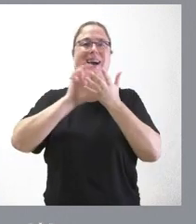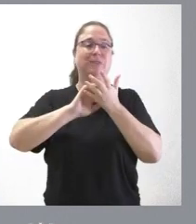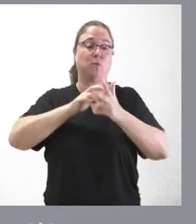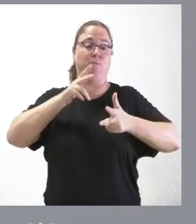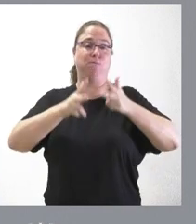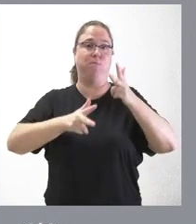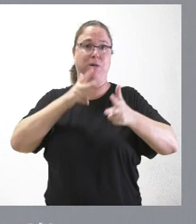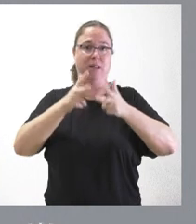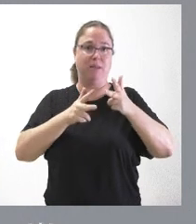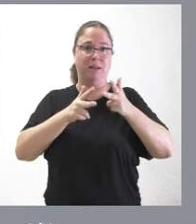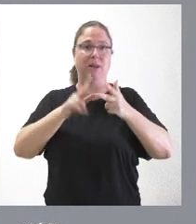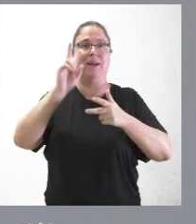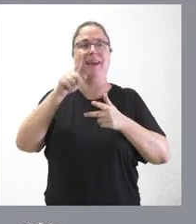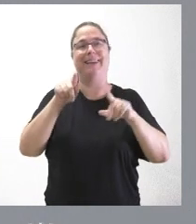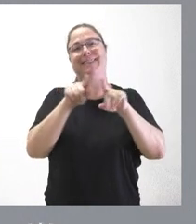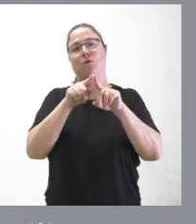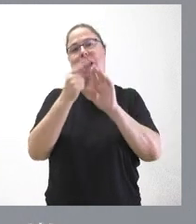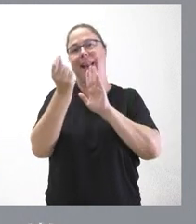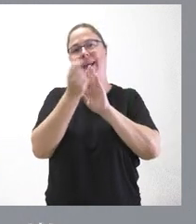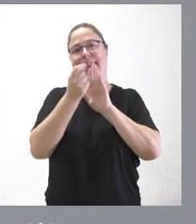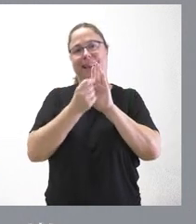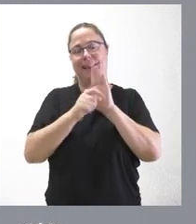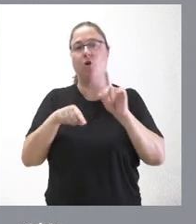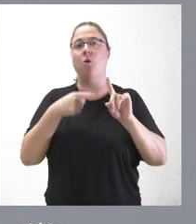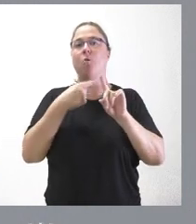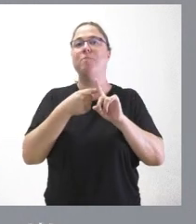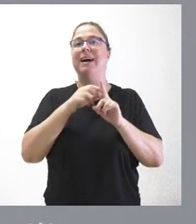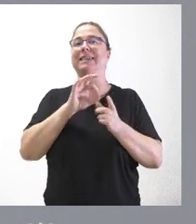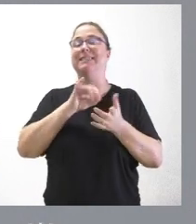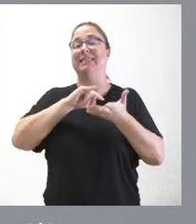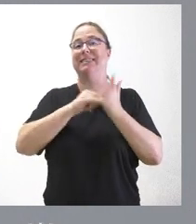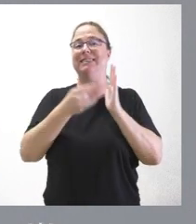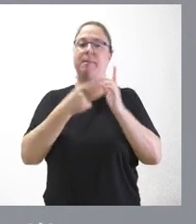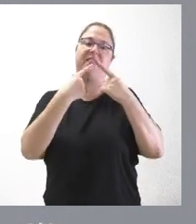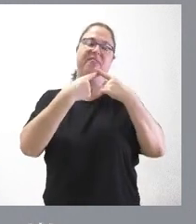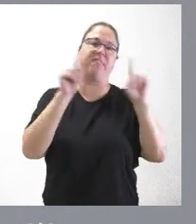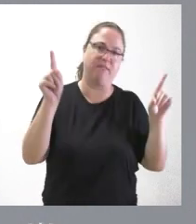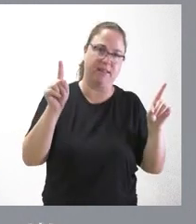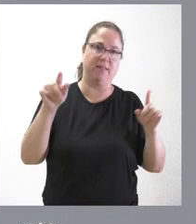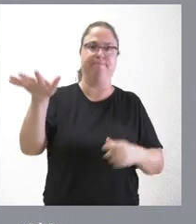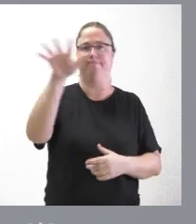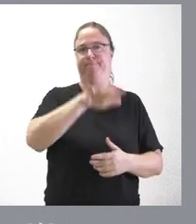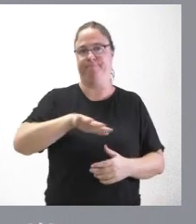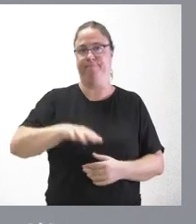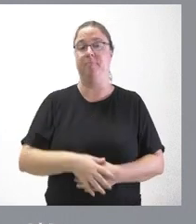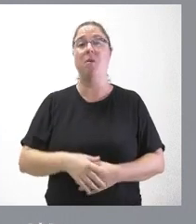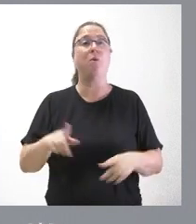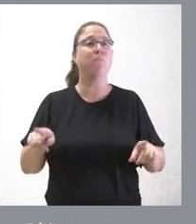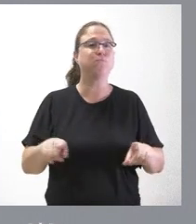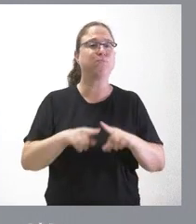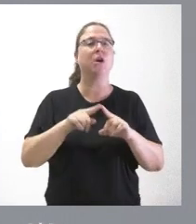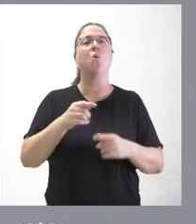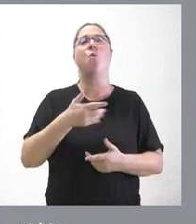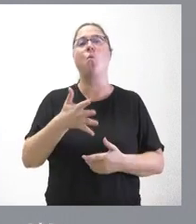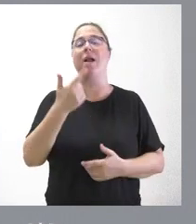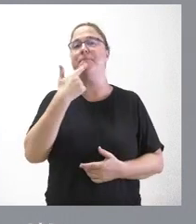basado en un criterio y un sistema que es diferente del modelo de régimen común que es distinto para el resto de comunidades autónomas. Pero, sea cual sea, a mí